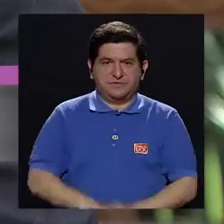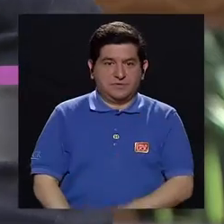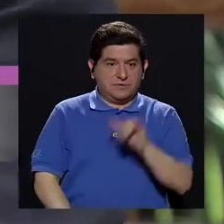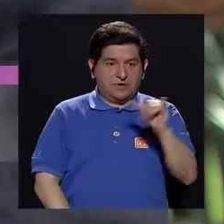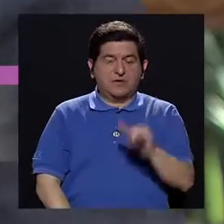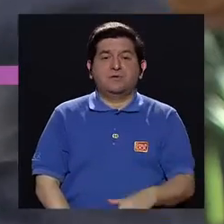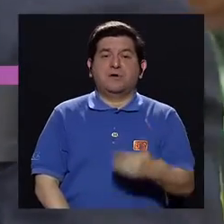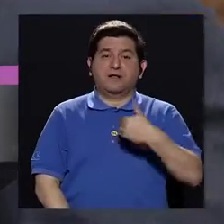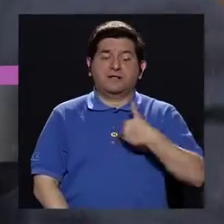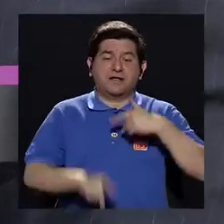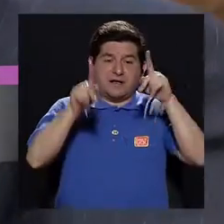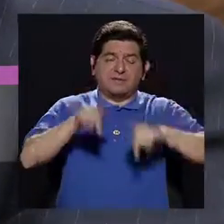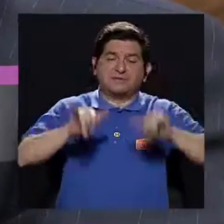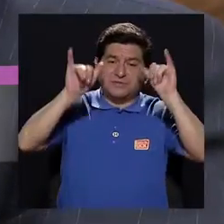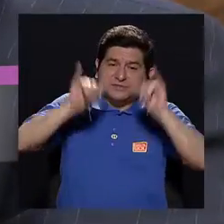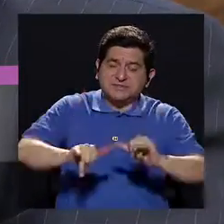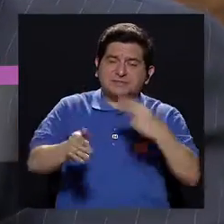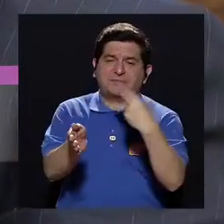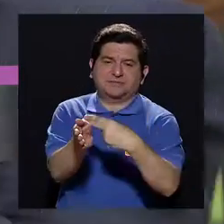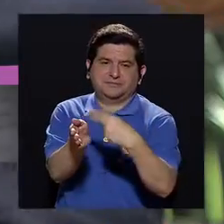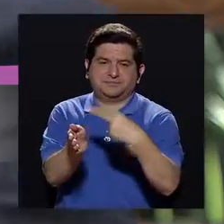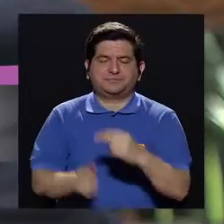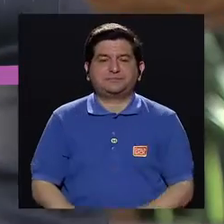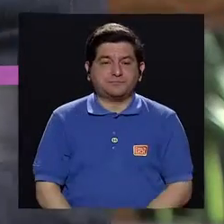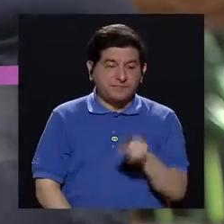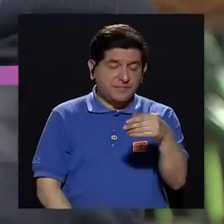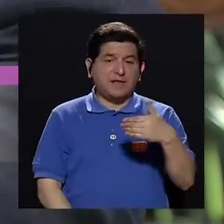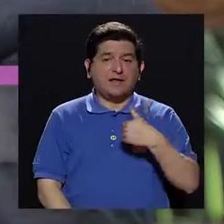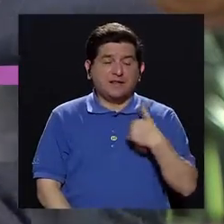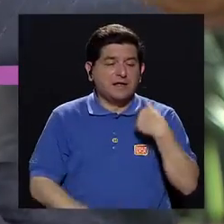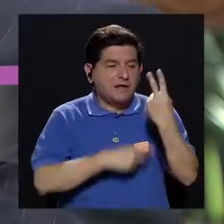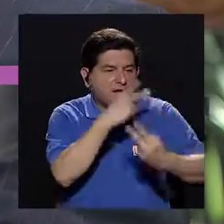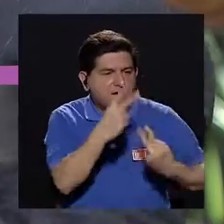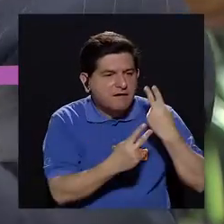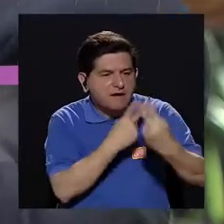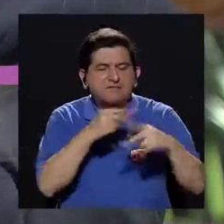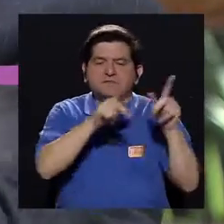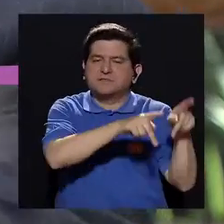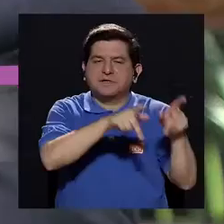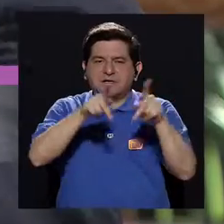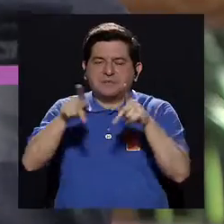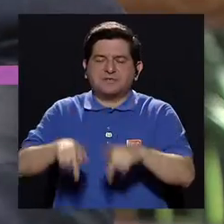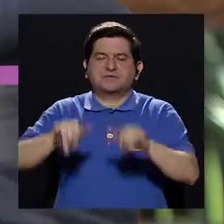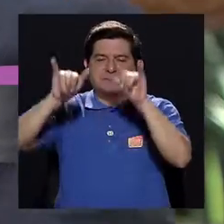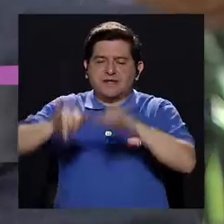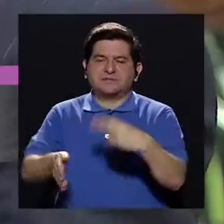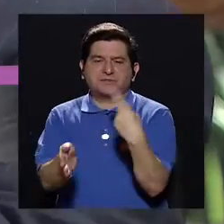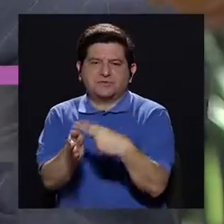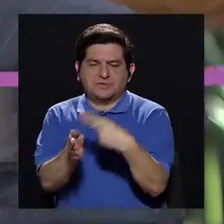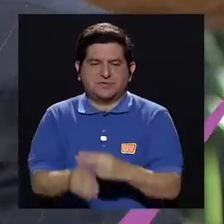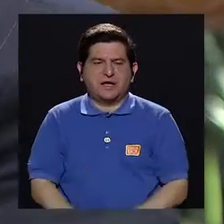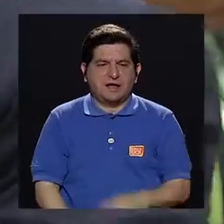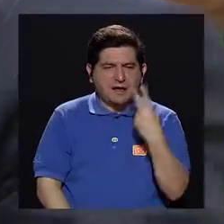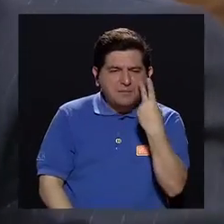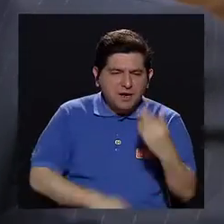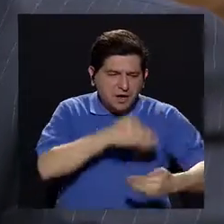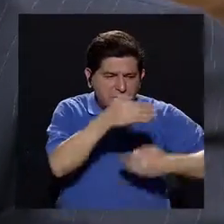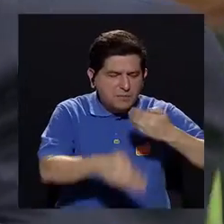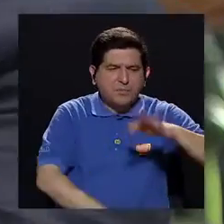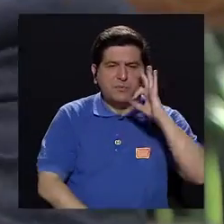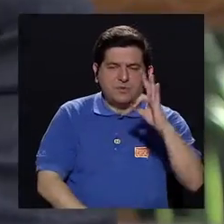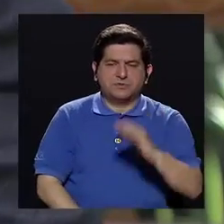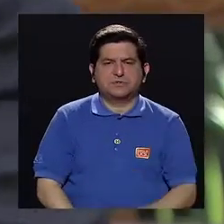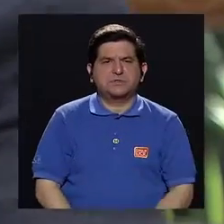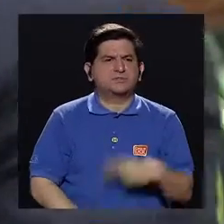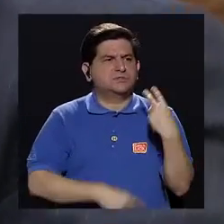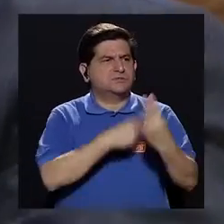tiene sus pacientes hospitalizados. Es decir, él tiene que pasarle visita a esos pacientes hospitalizados. Ver que evolucionen bien.